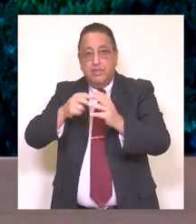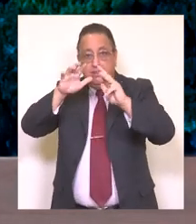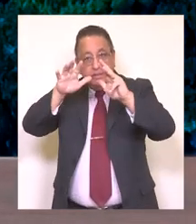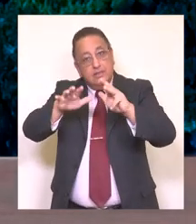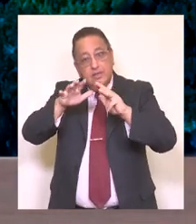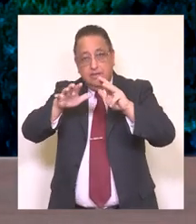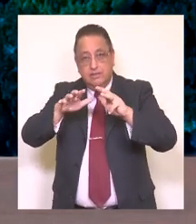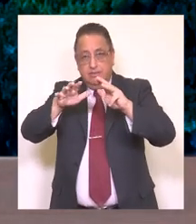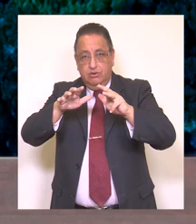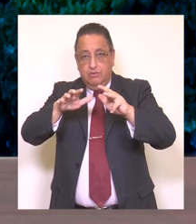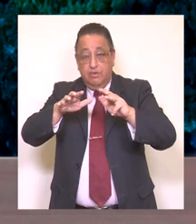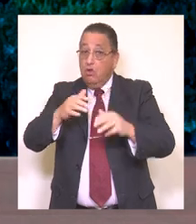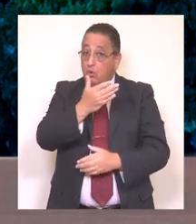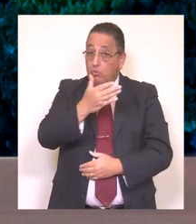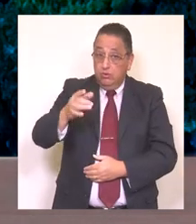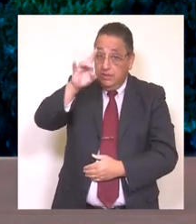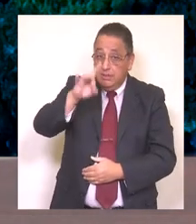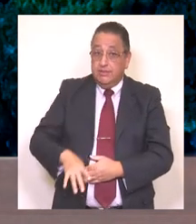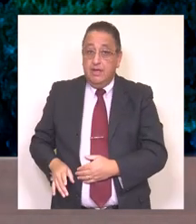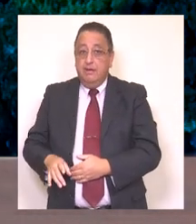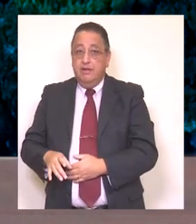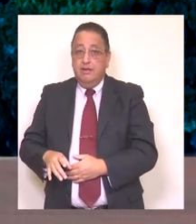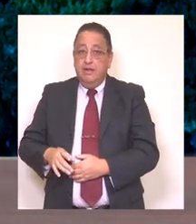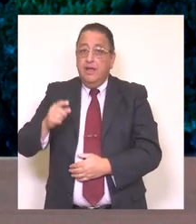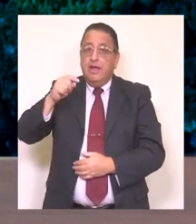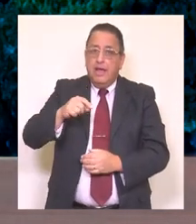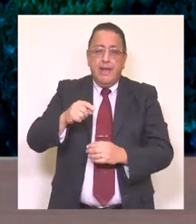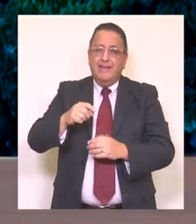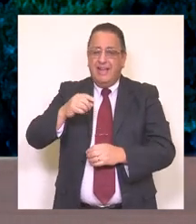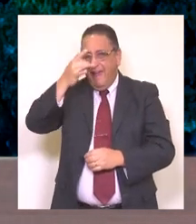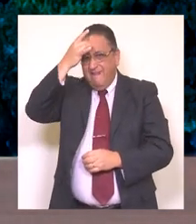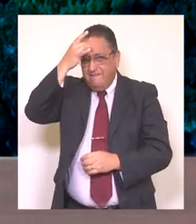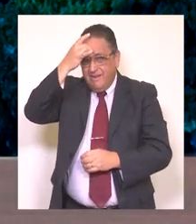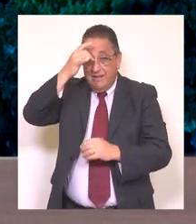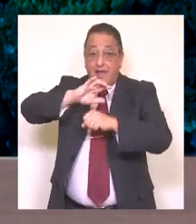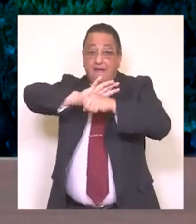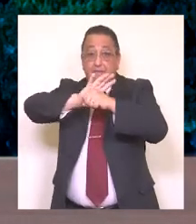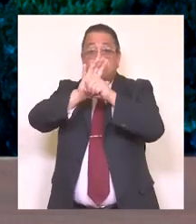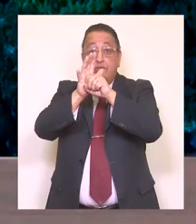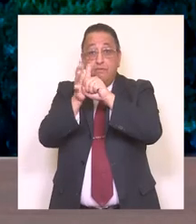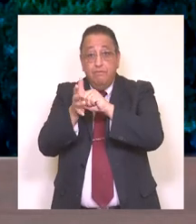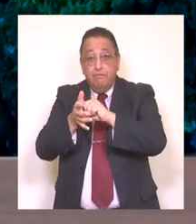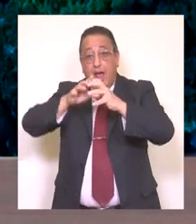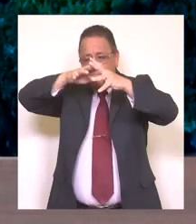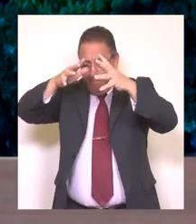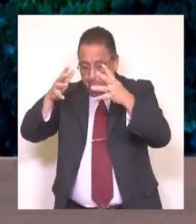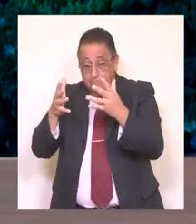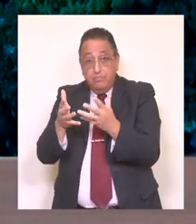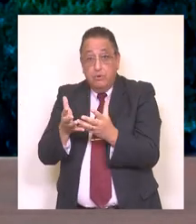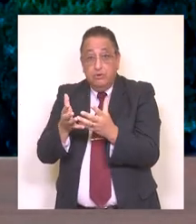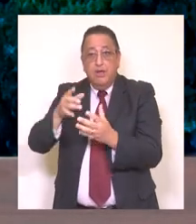2019. Y como ustedes saben, dada la pandemia por coronavirus que afecta